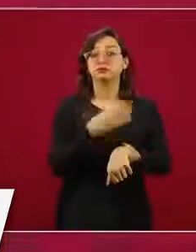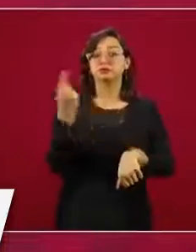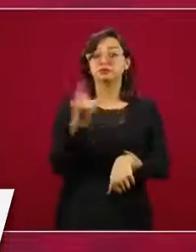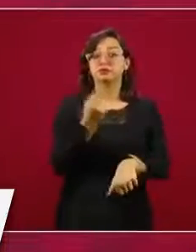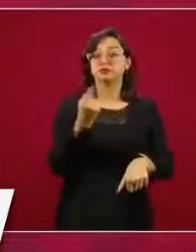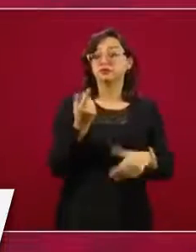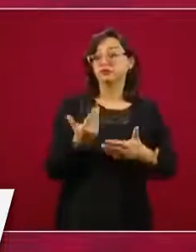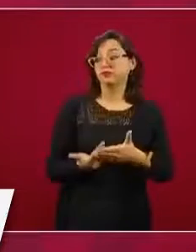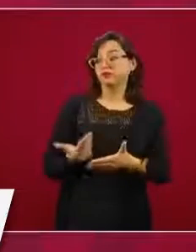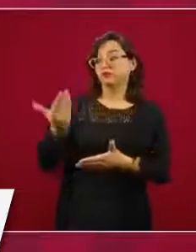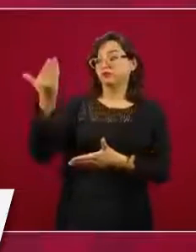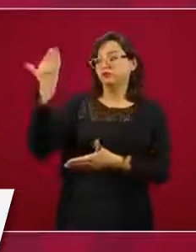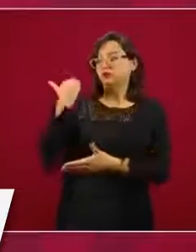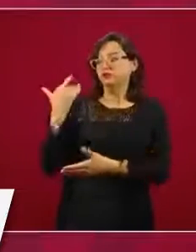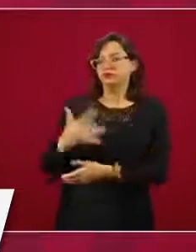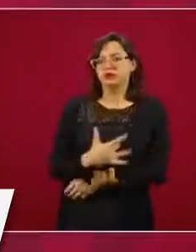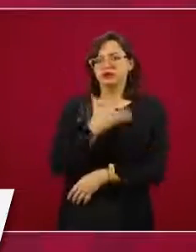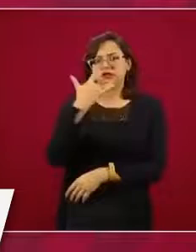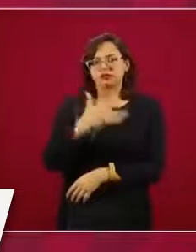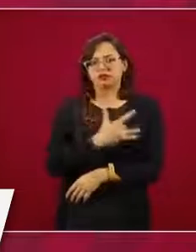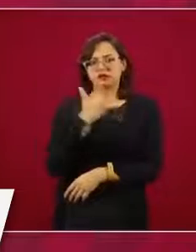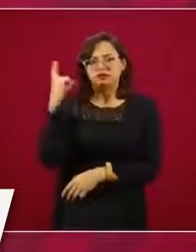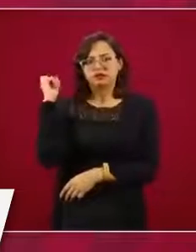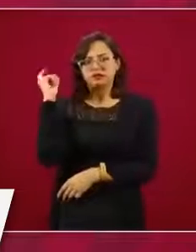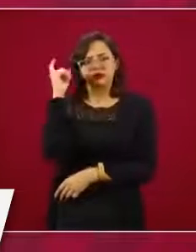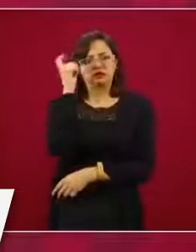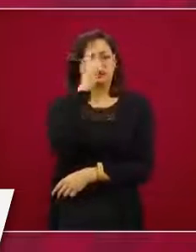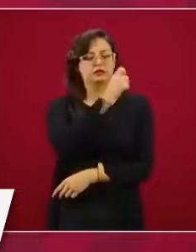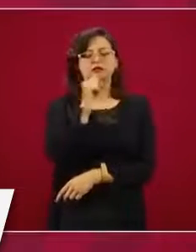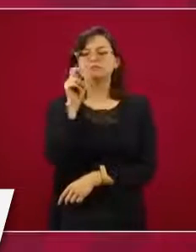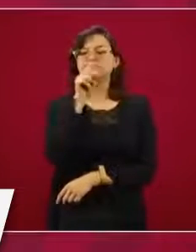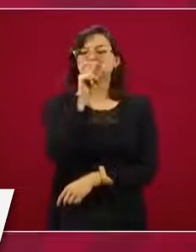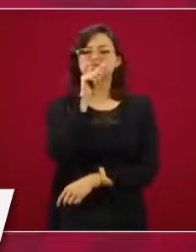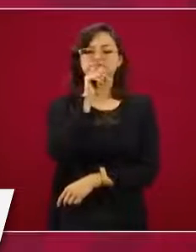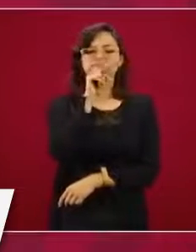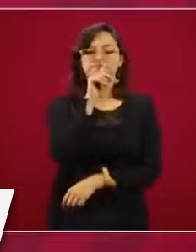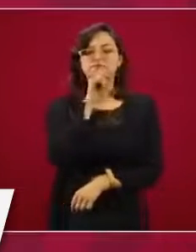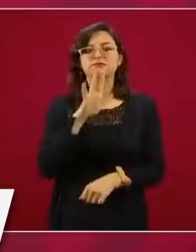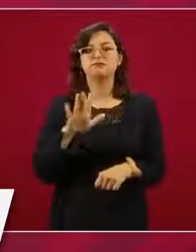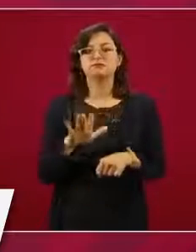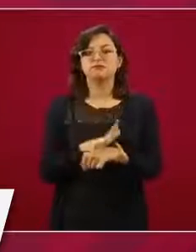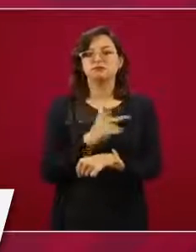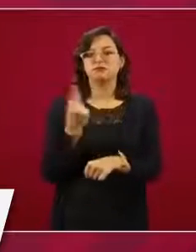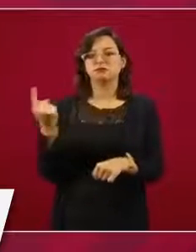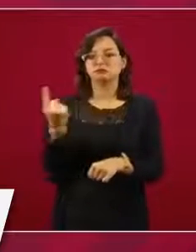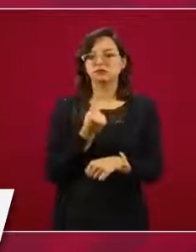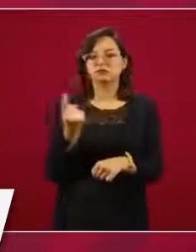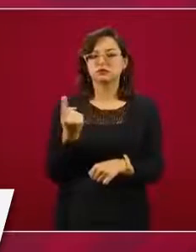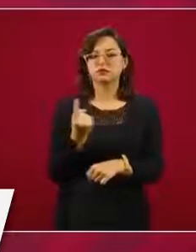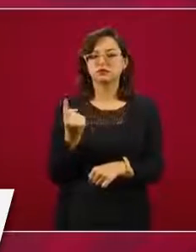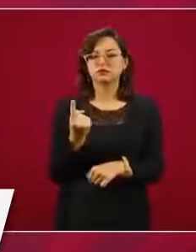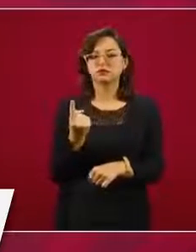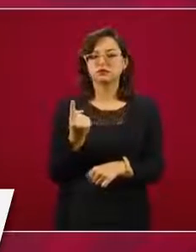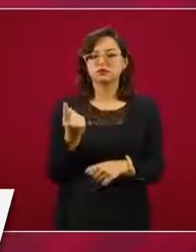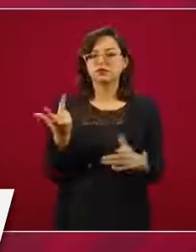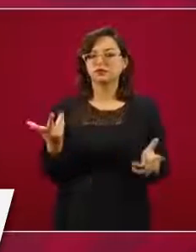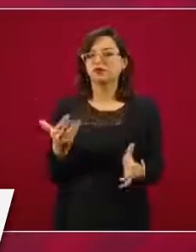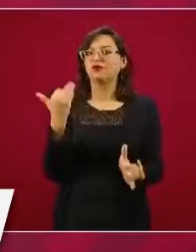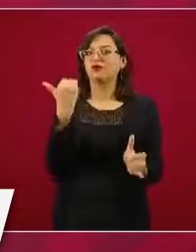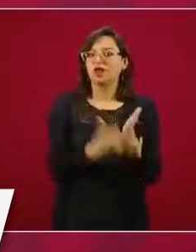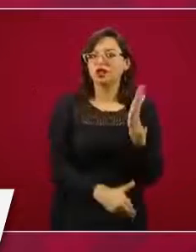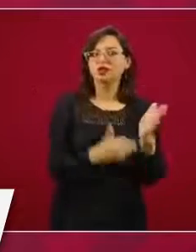difíciles, porque no había la